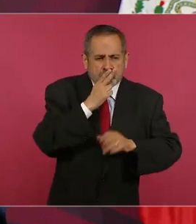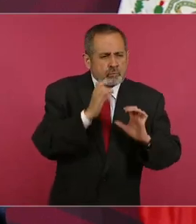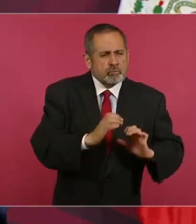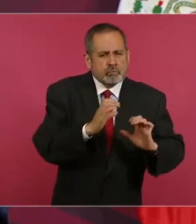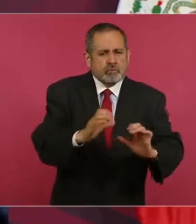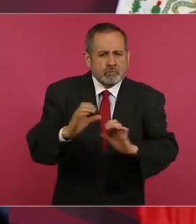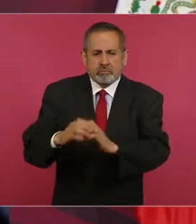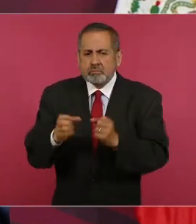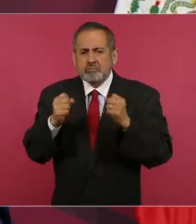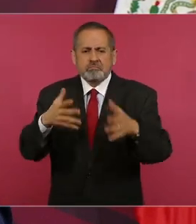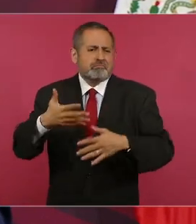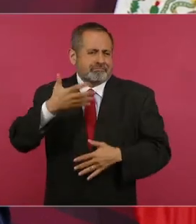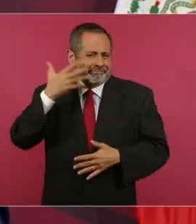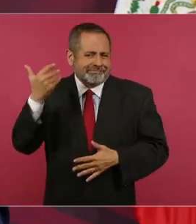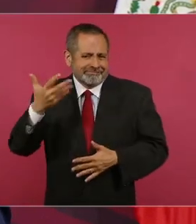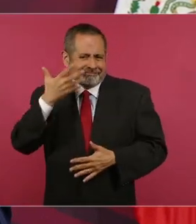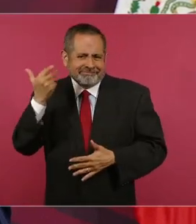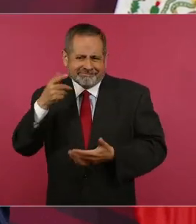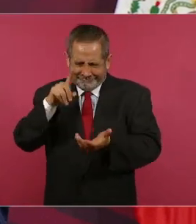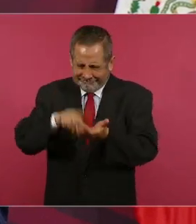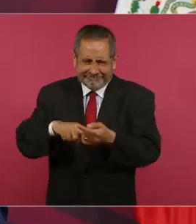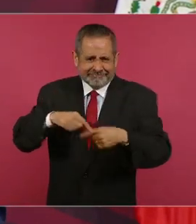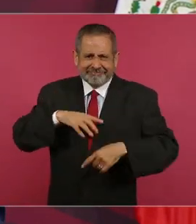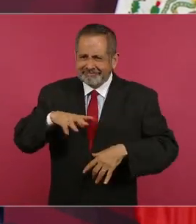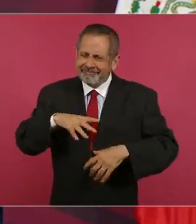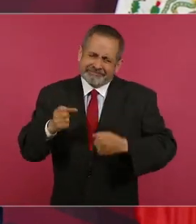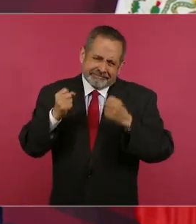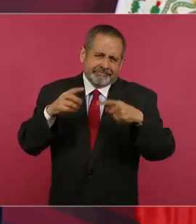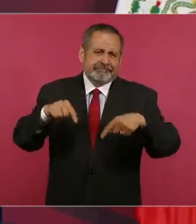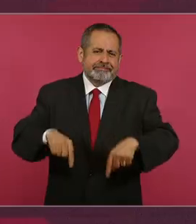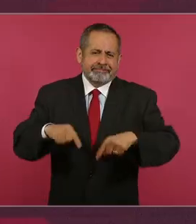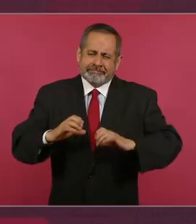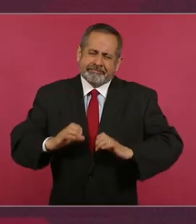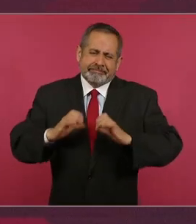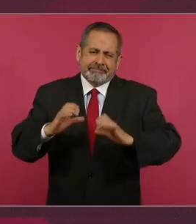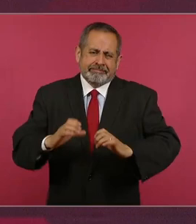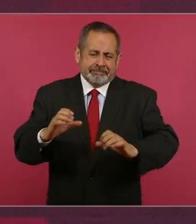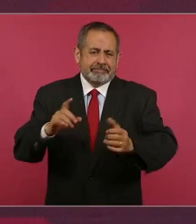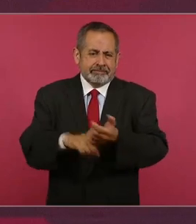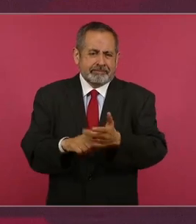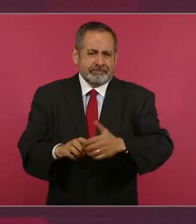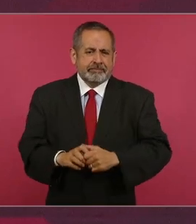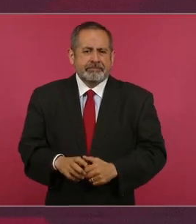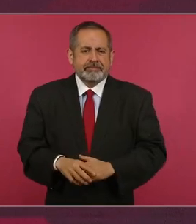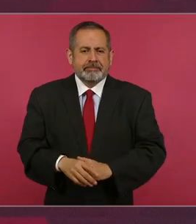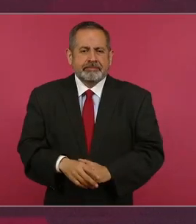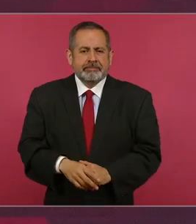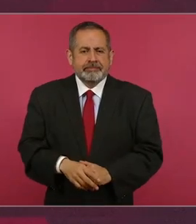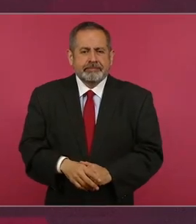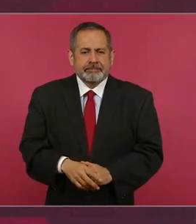cuántos gatos hay aquí en el Palacio.